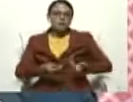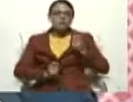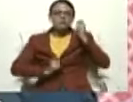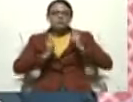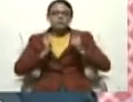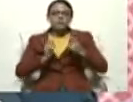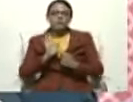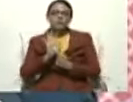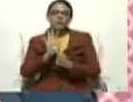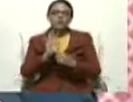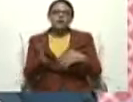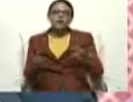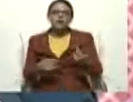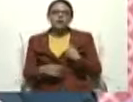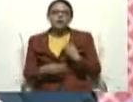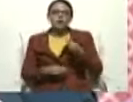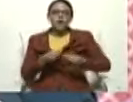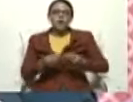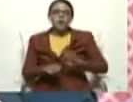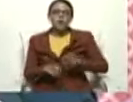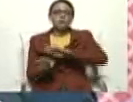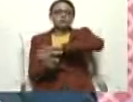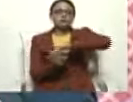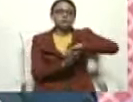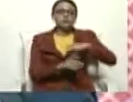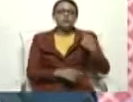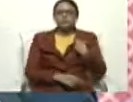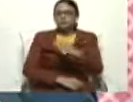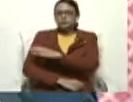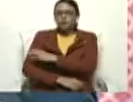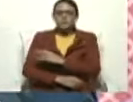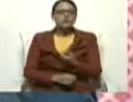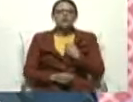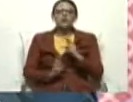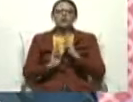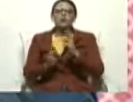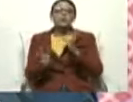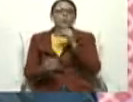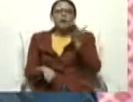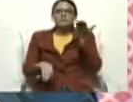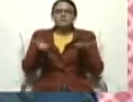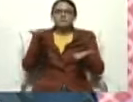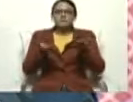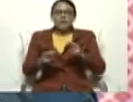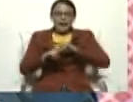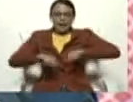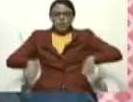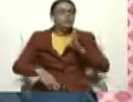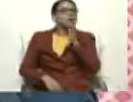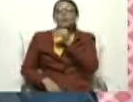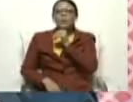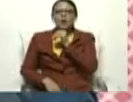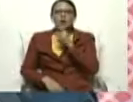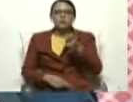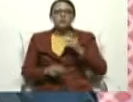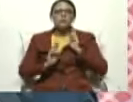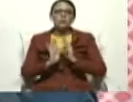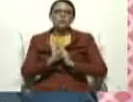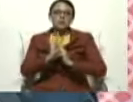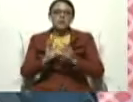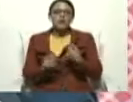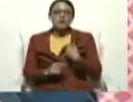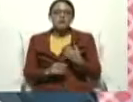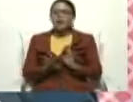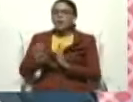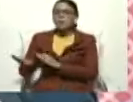parcializado y agresivo, lo cual infringe la dignidad nacional y